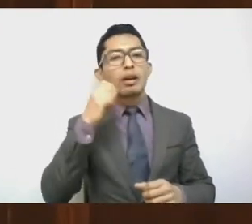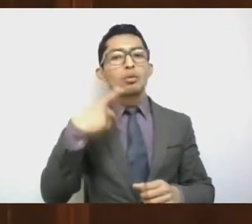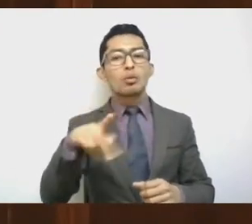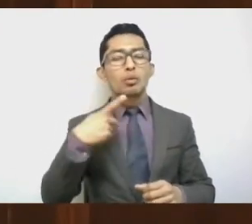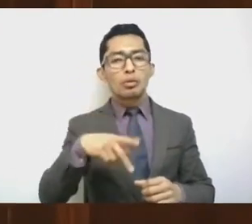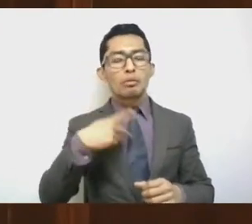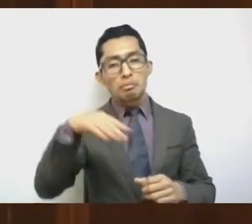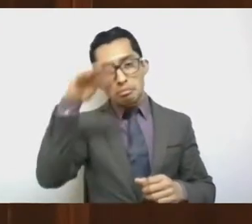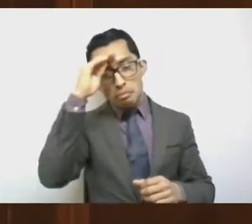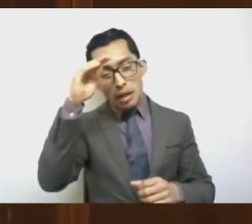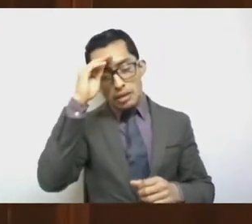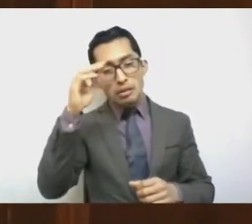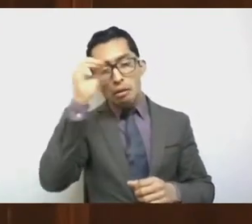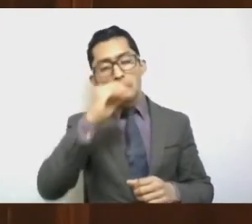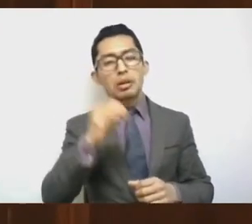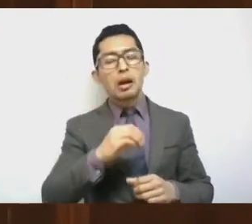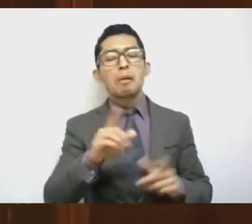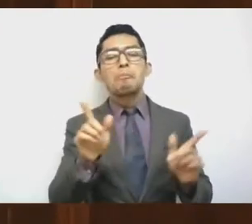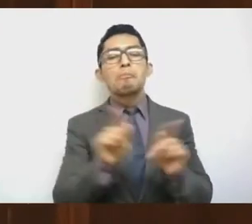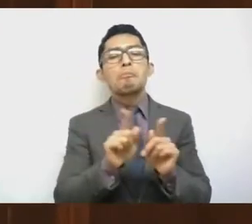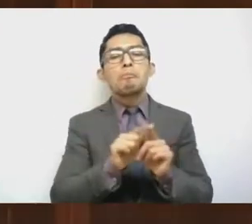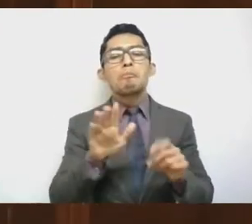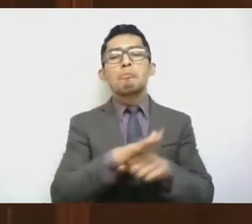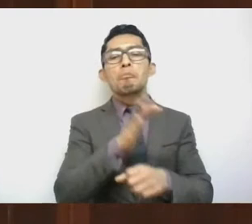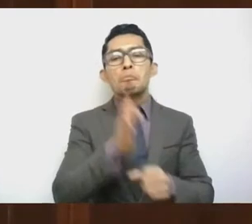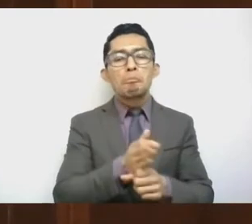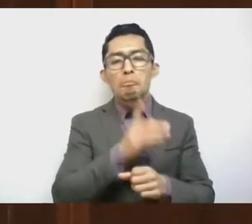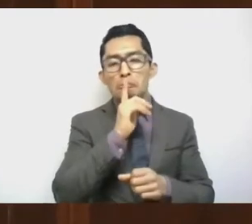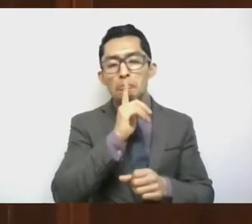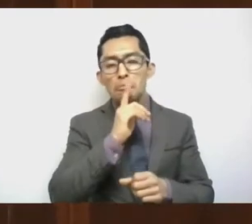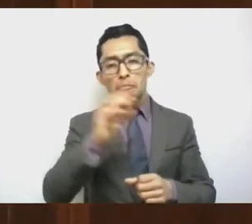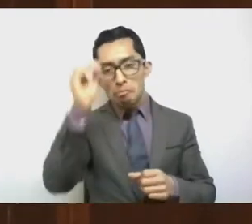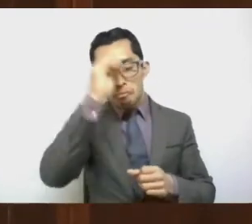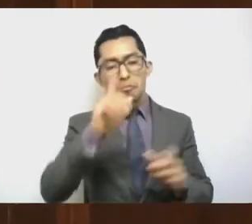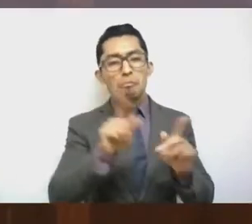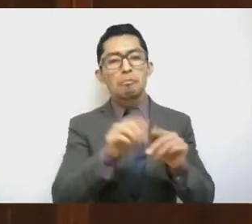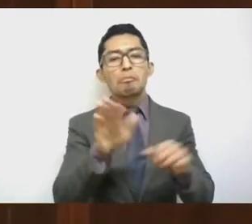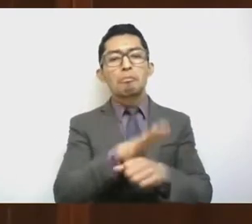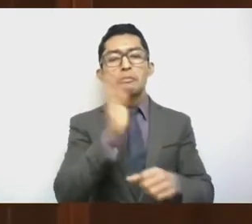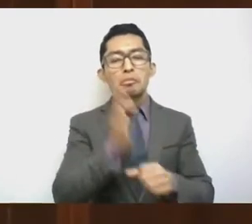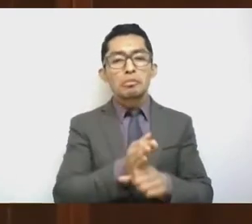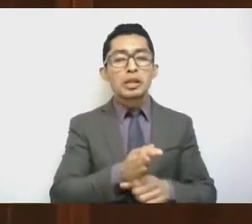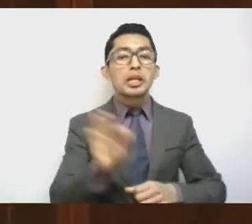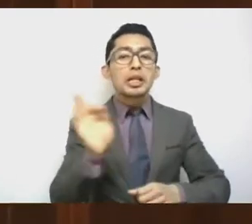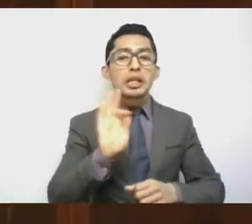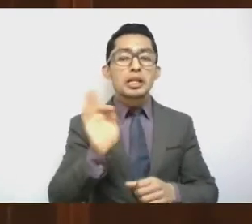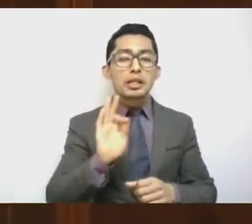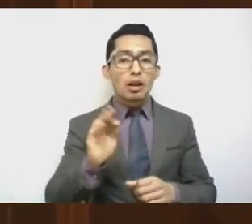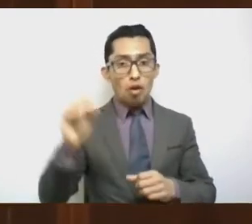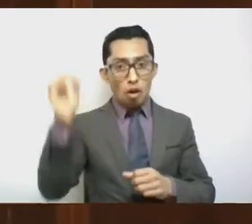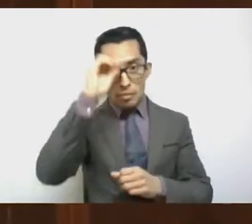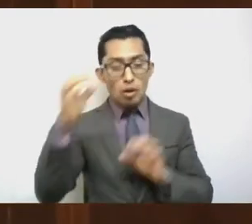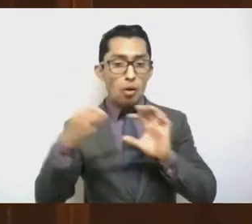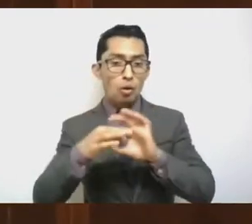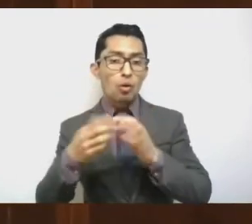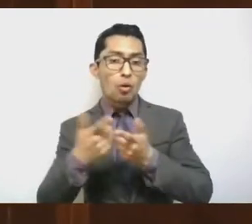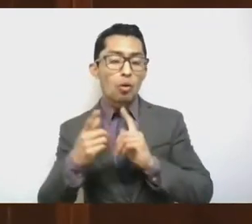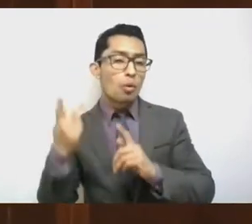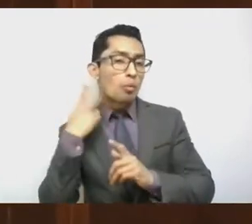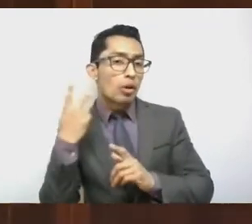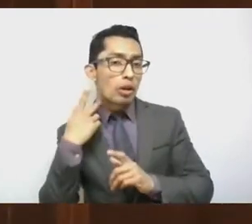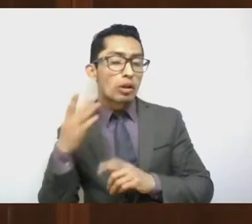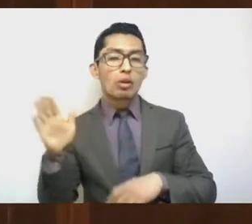o parcial y, ¿por qué no decirlo hasta partidista? Porque aquí decimos,